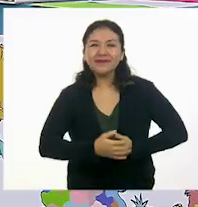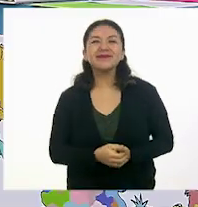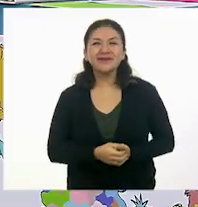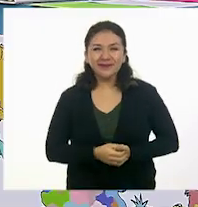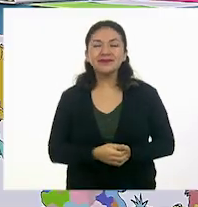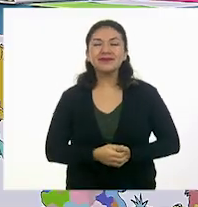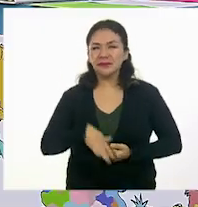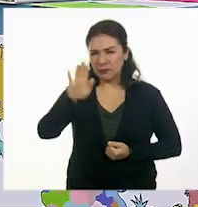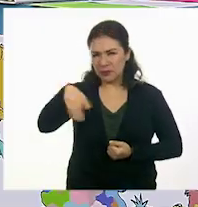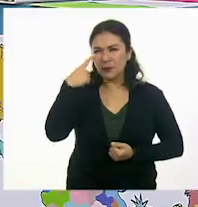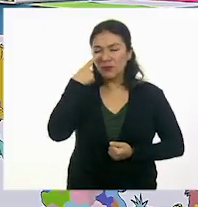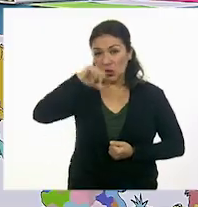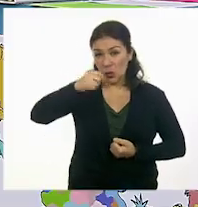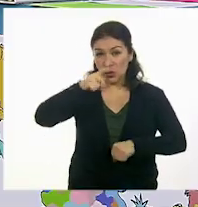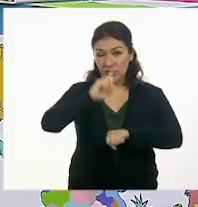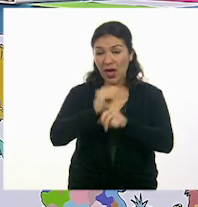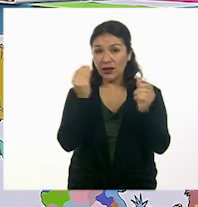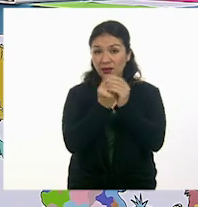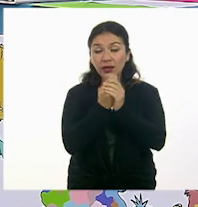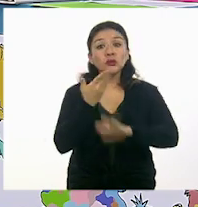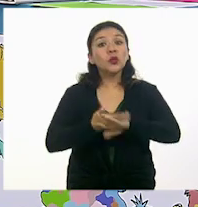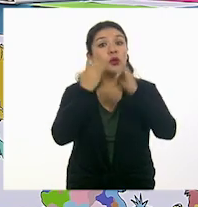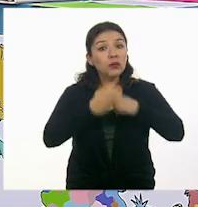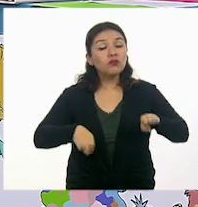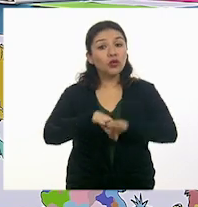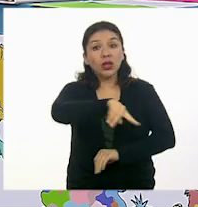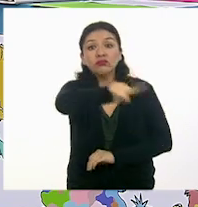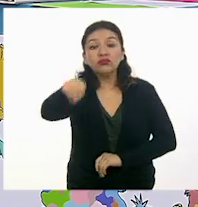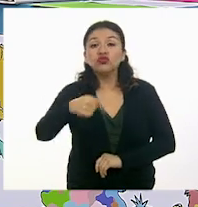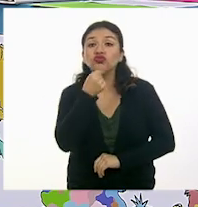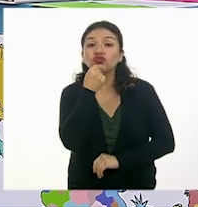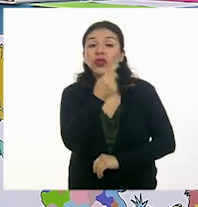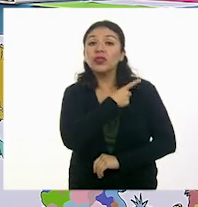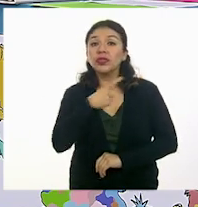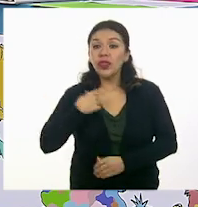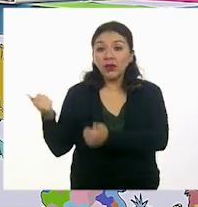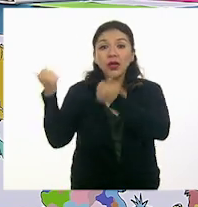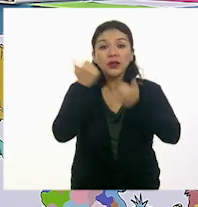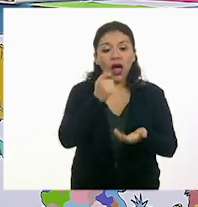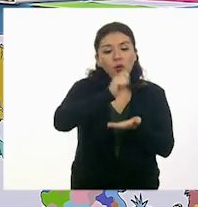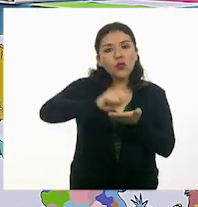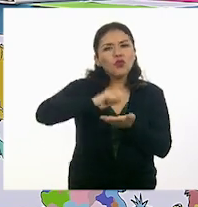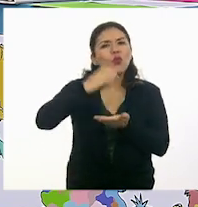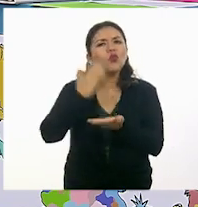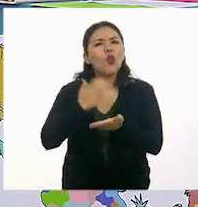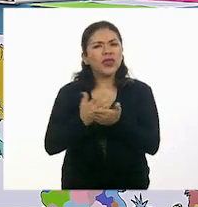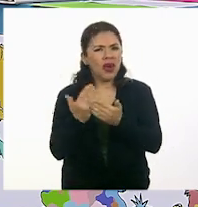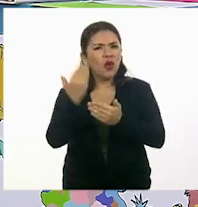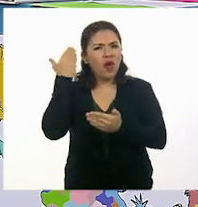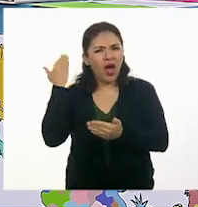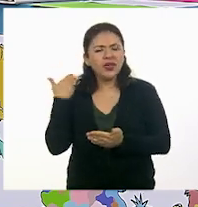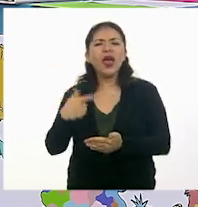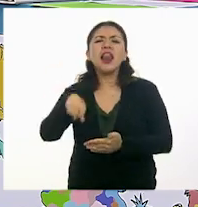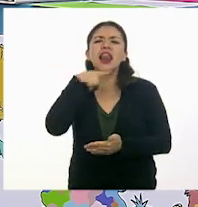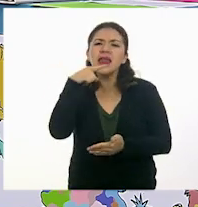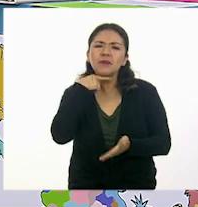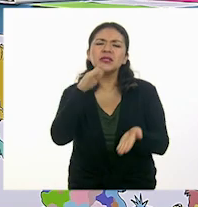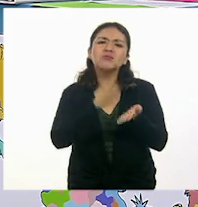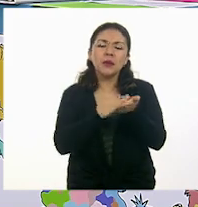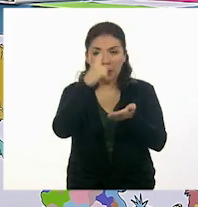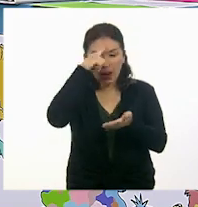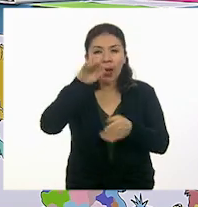Y fíjate que para la clase de hoy es muy importante que los niños tengan a la mano sus apuntes anteriores, lápiz y papel para que